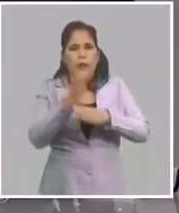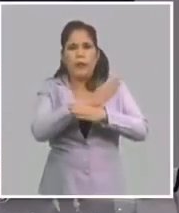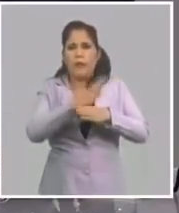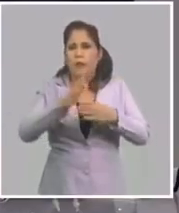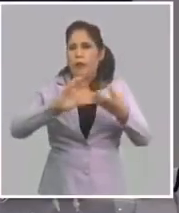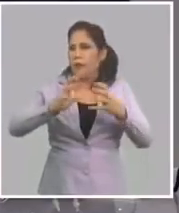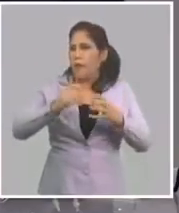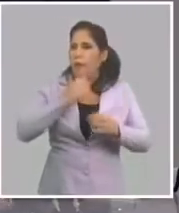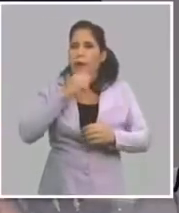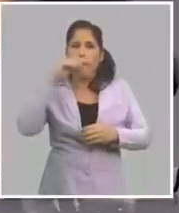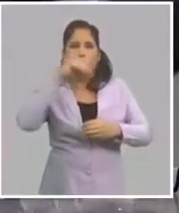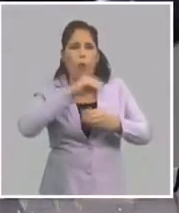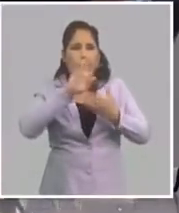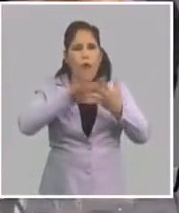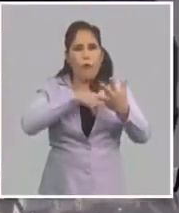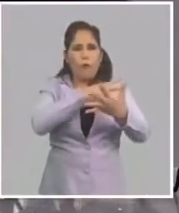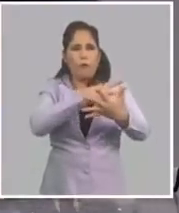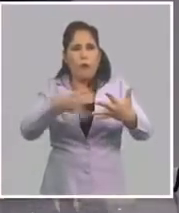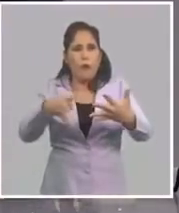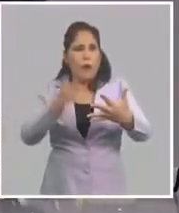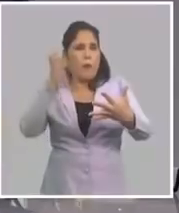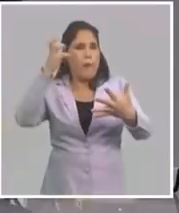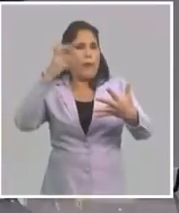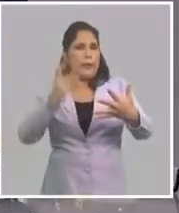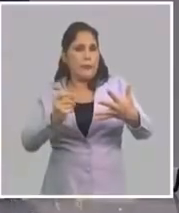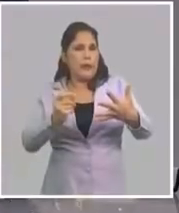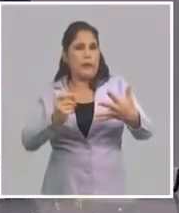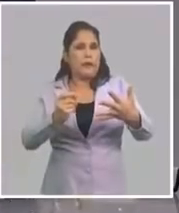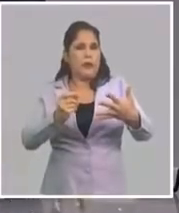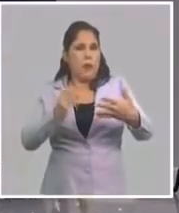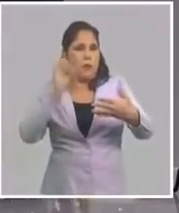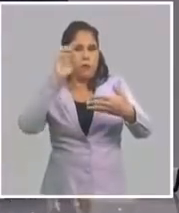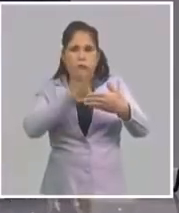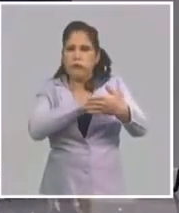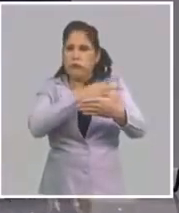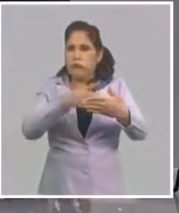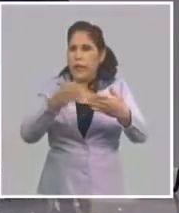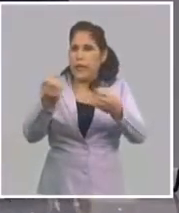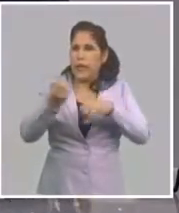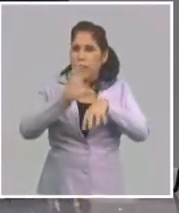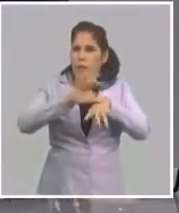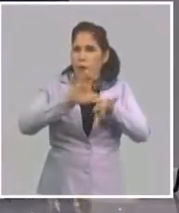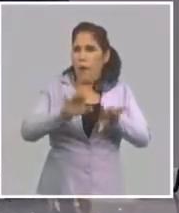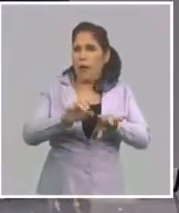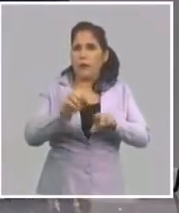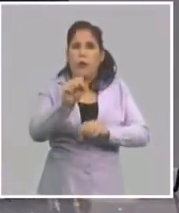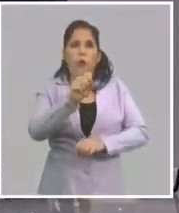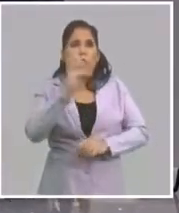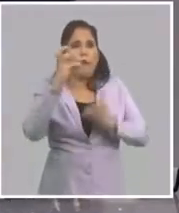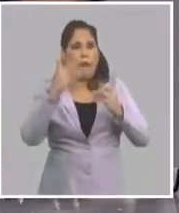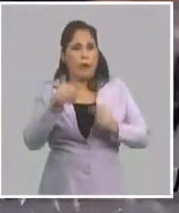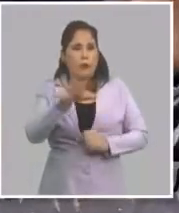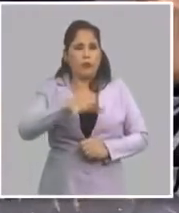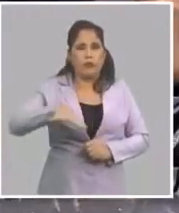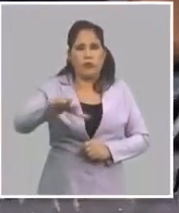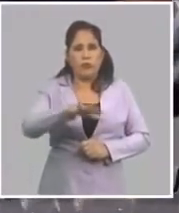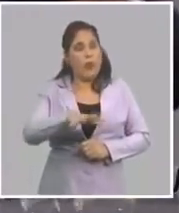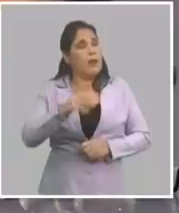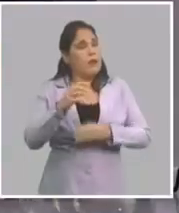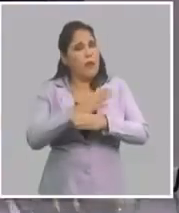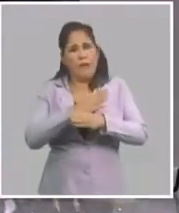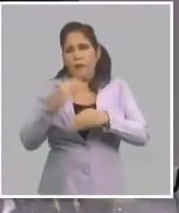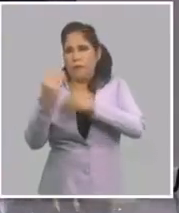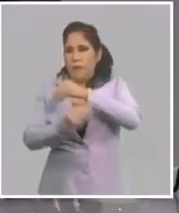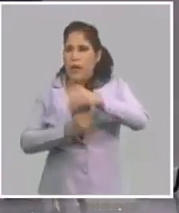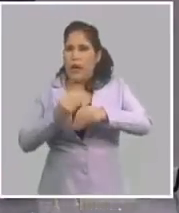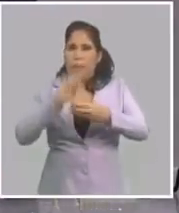distinto tipo, los modelos que aplican, los modelos matemáticos, los que aplican informáticos con datos sociológicos. Ha habido una cantidad